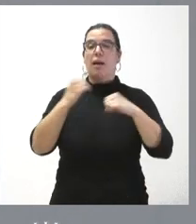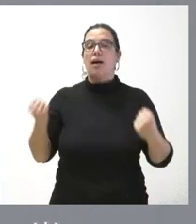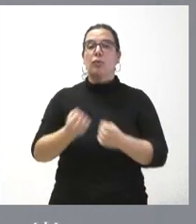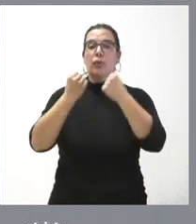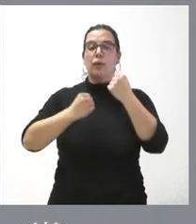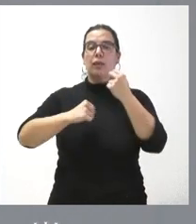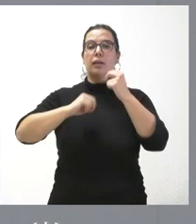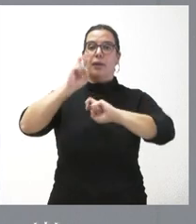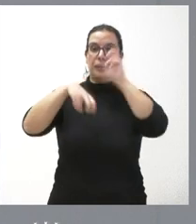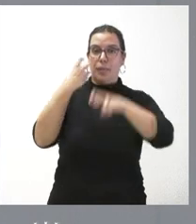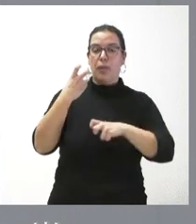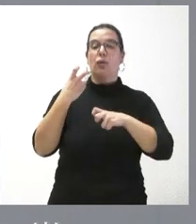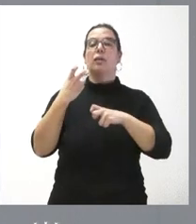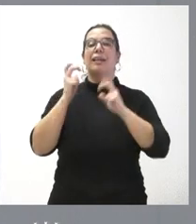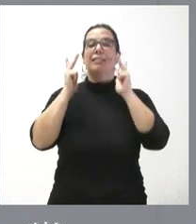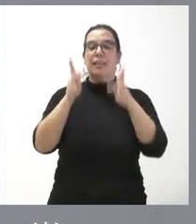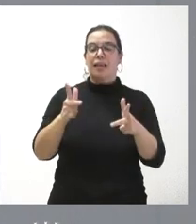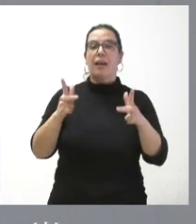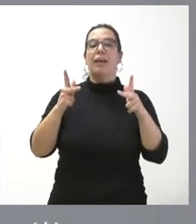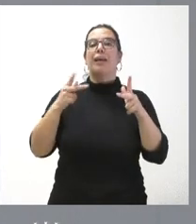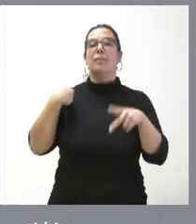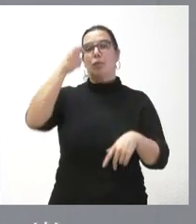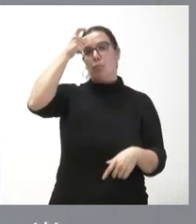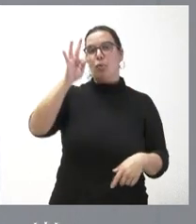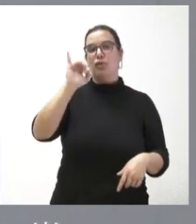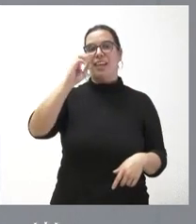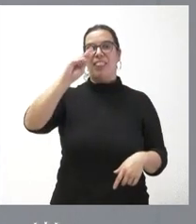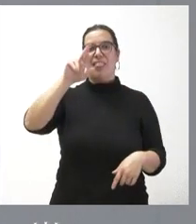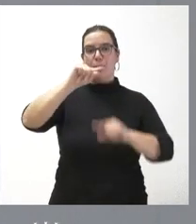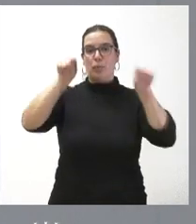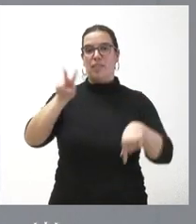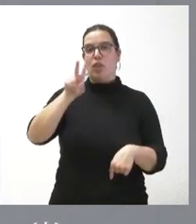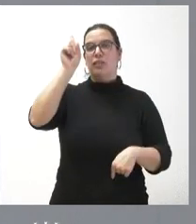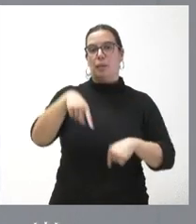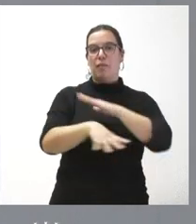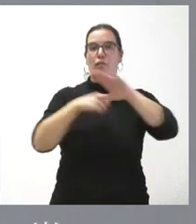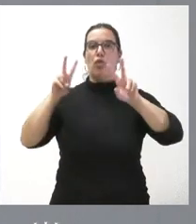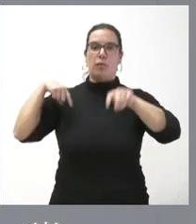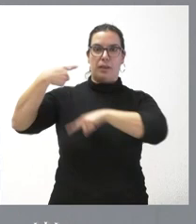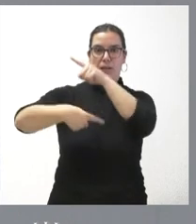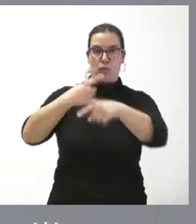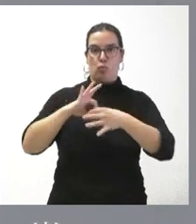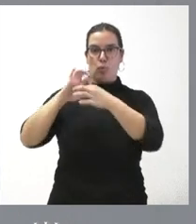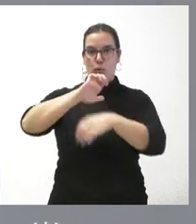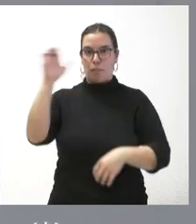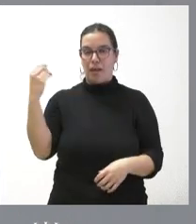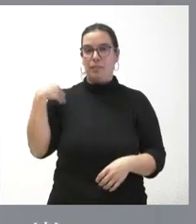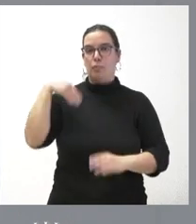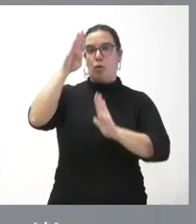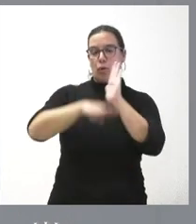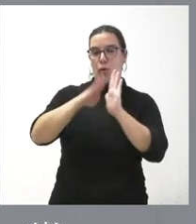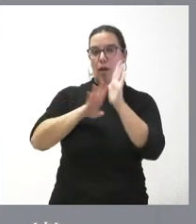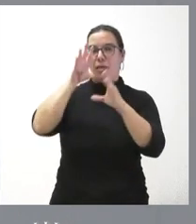rehabilitación residencial y vivienda social en Tiedra, en Valladolid, financiado también por fondos Next Generation de la Unión Europea dentro de los programas que hay de